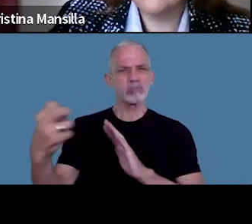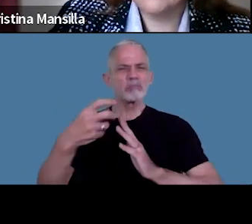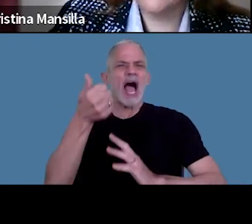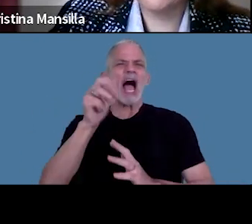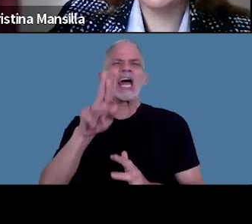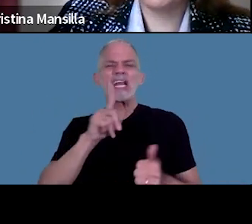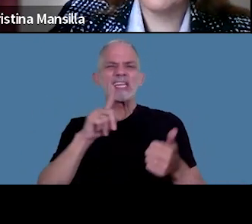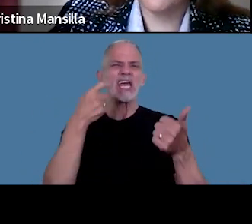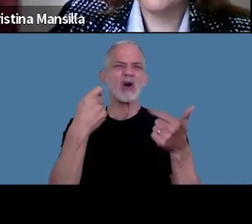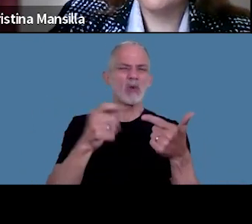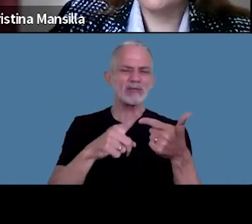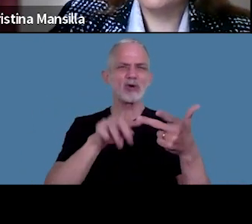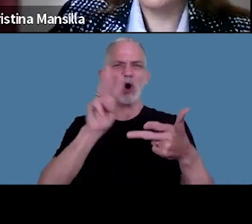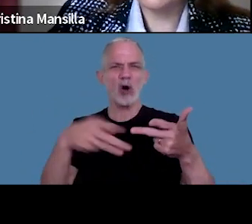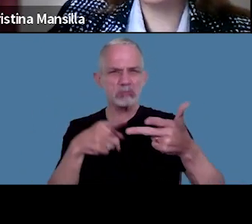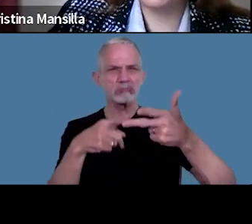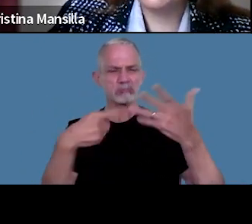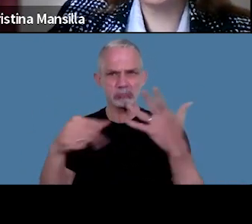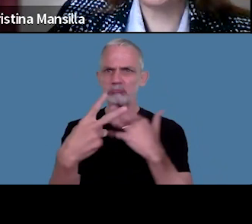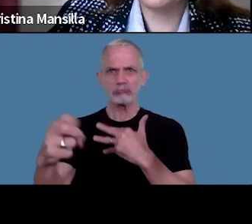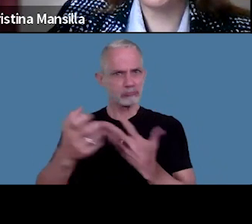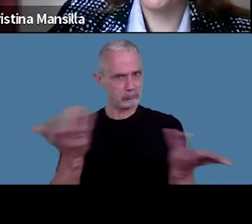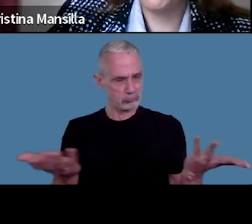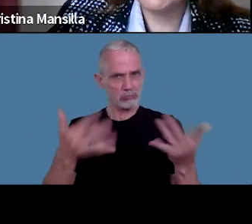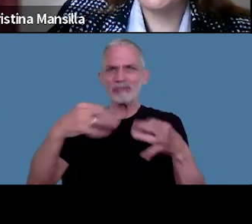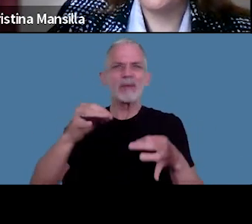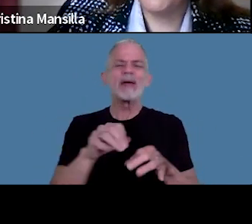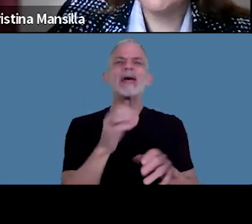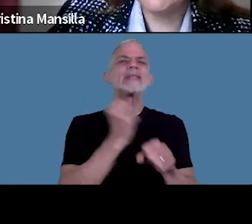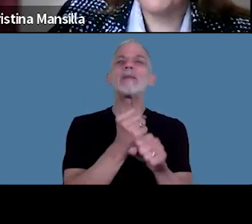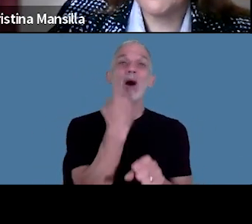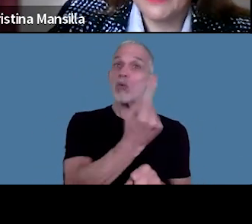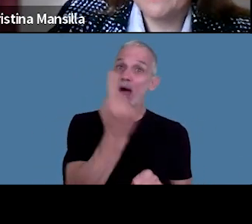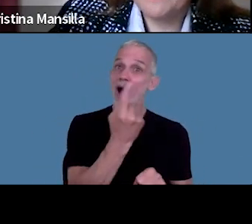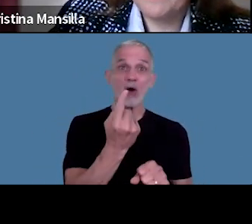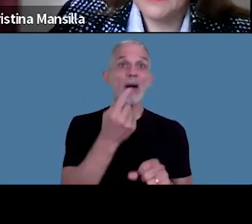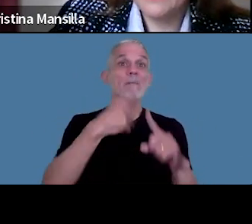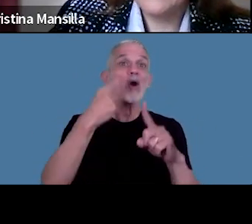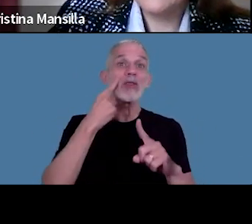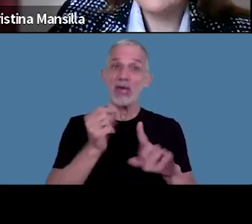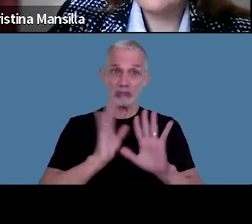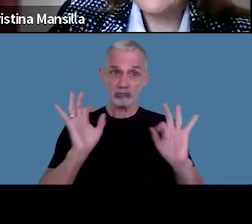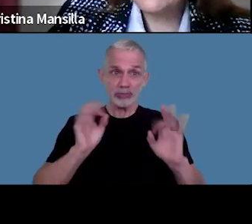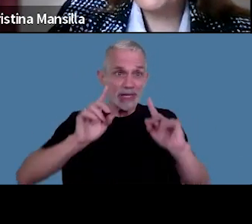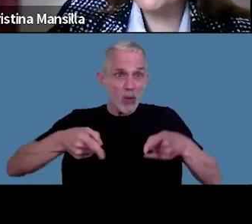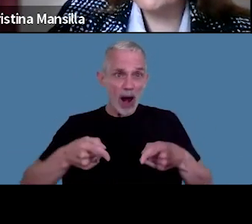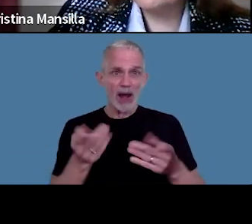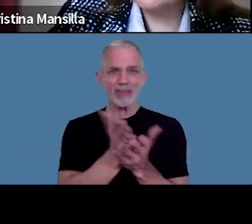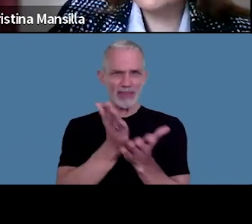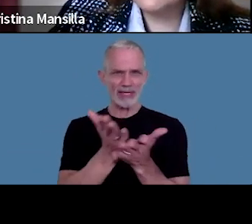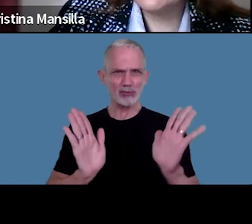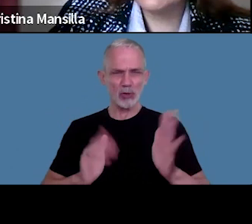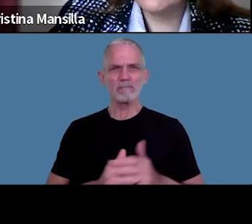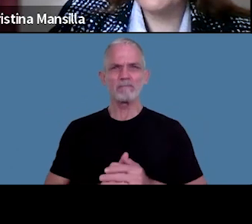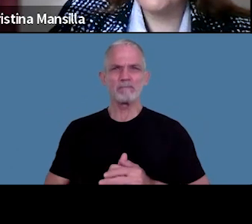aseguradora de riesgos de trabajo, así trabaje una hora por día. Esto